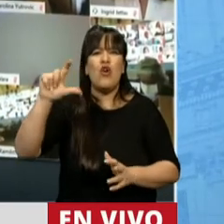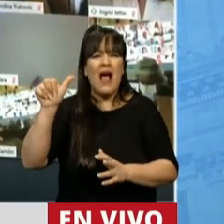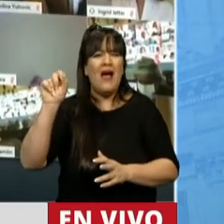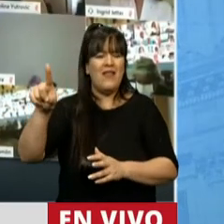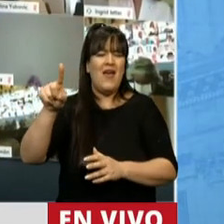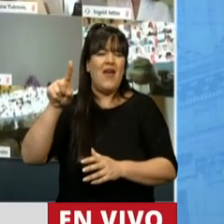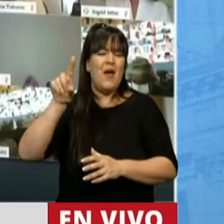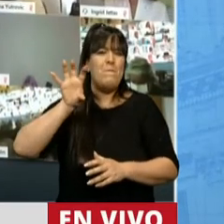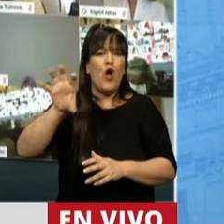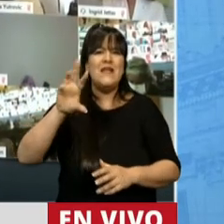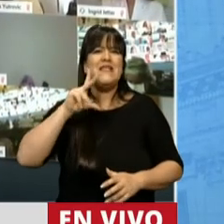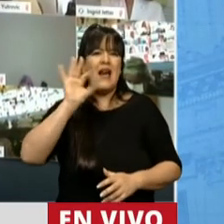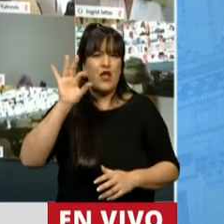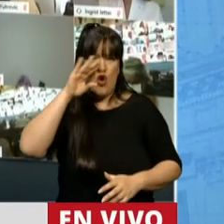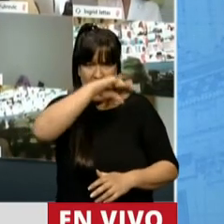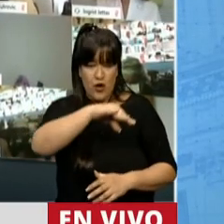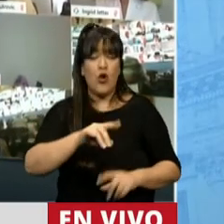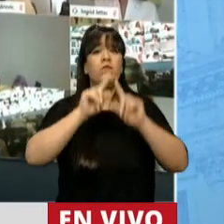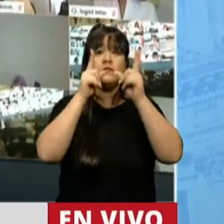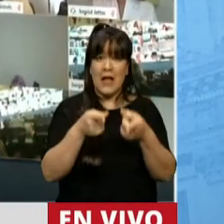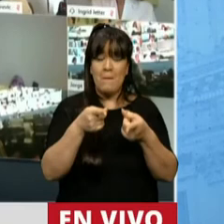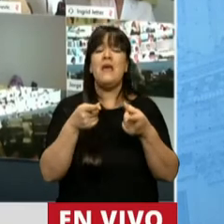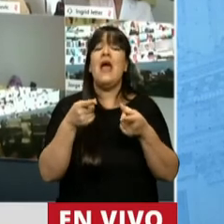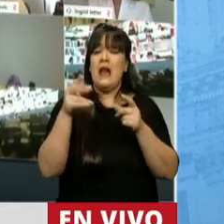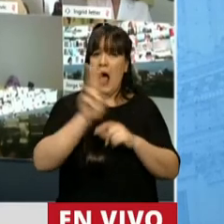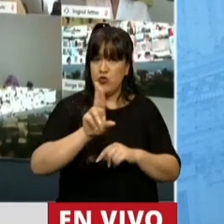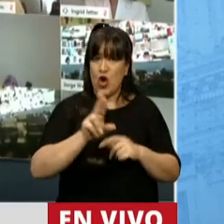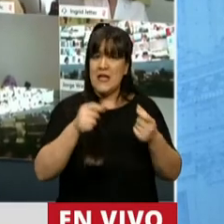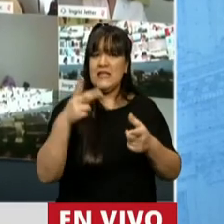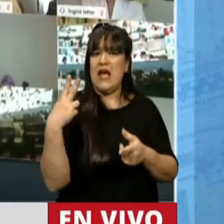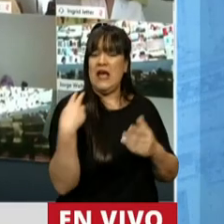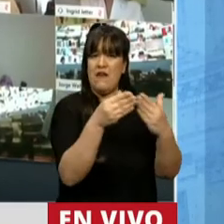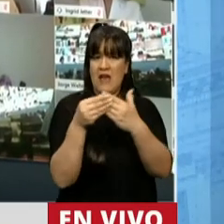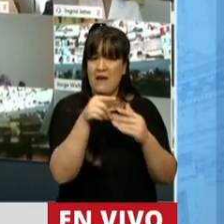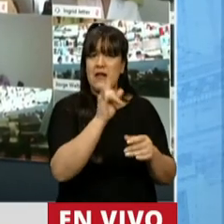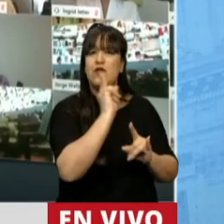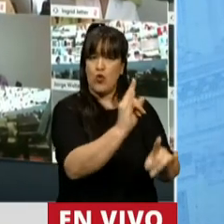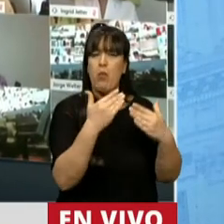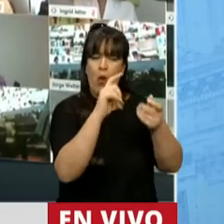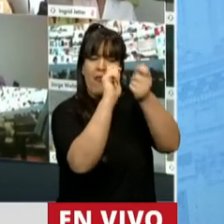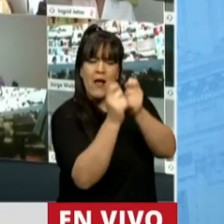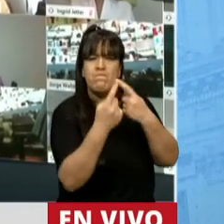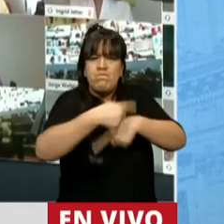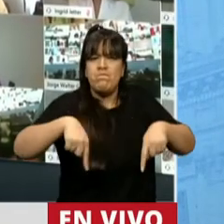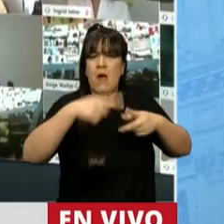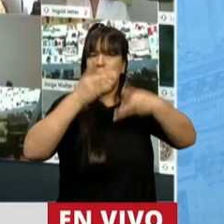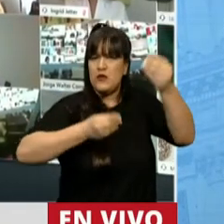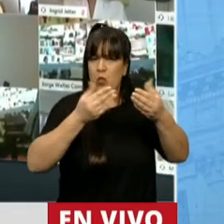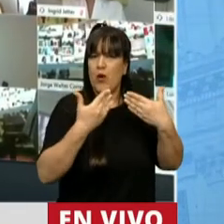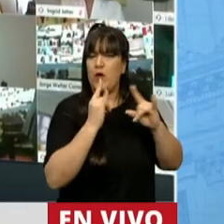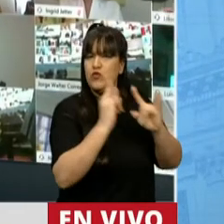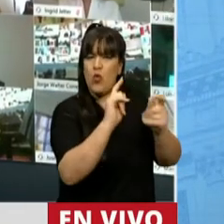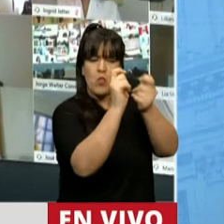Negro. Se autoriza al Jefe de Gabinete a efectuar las modificaciones presupuestarias necesarias para